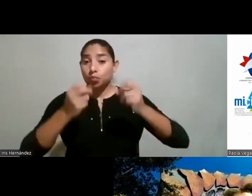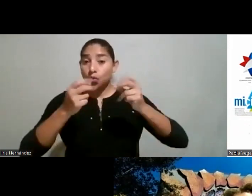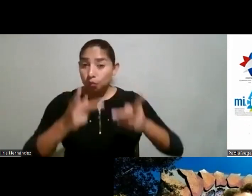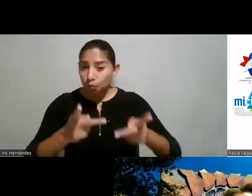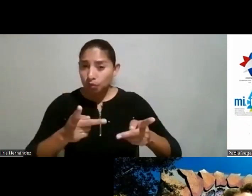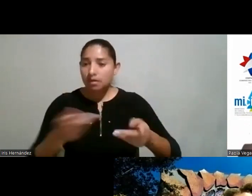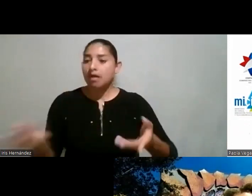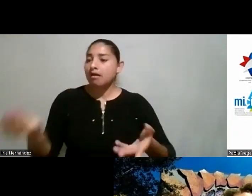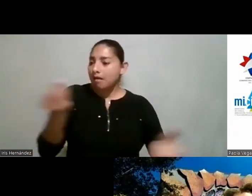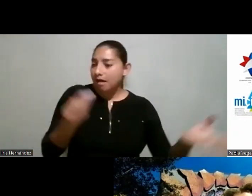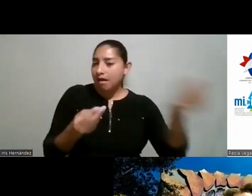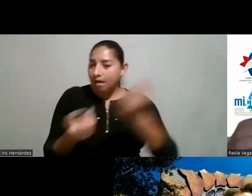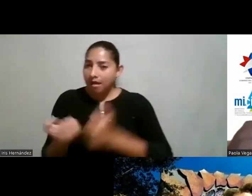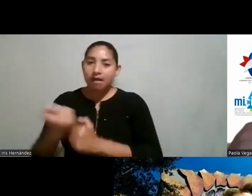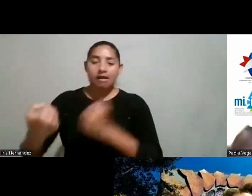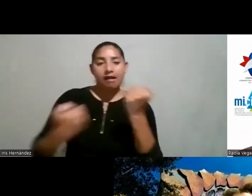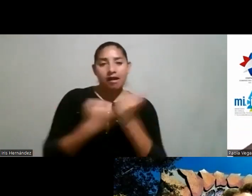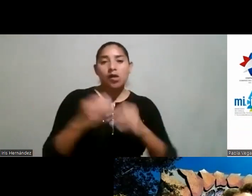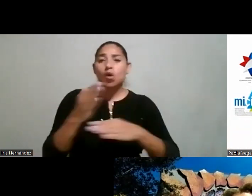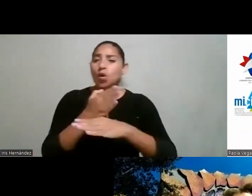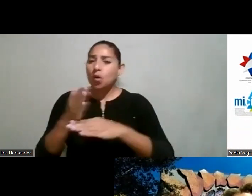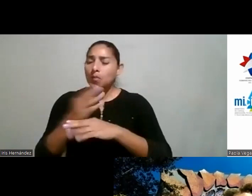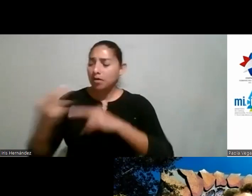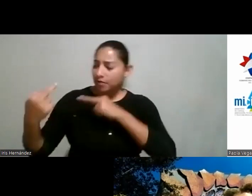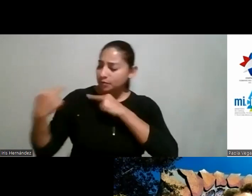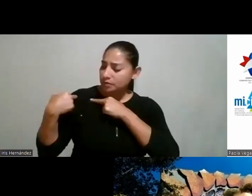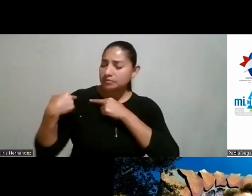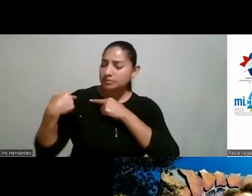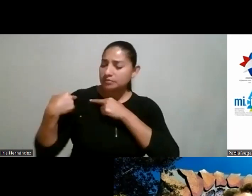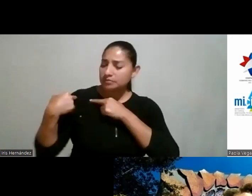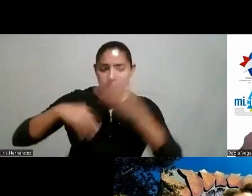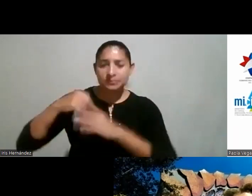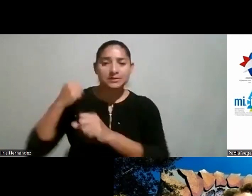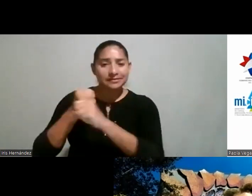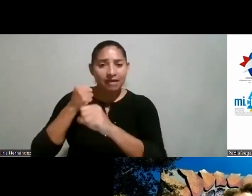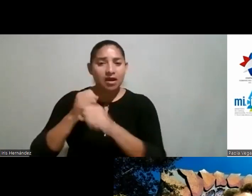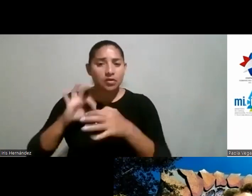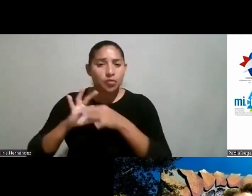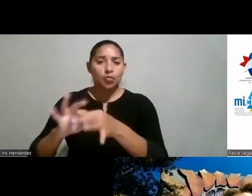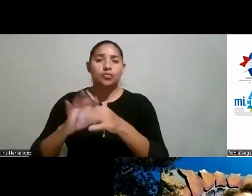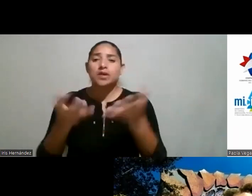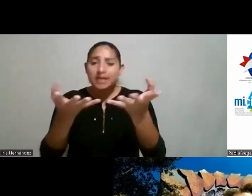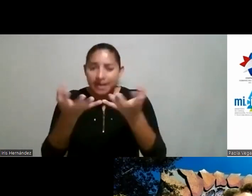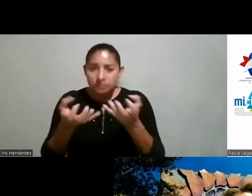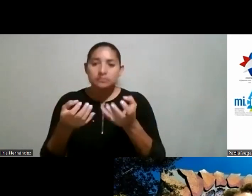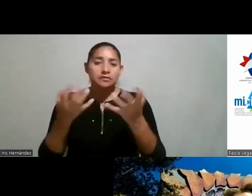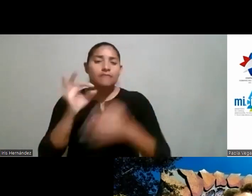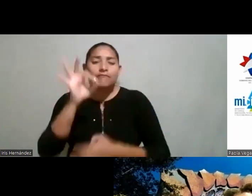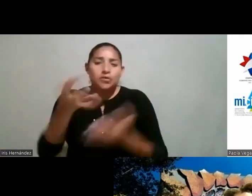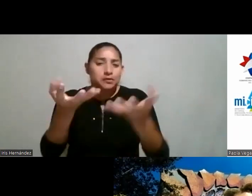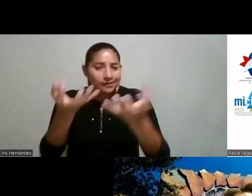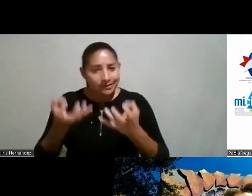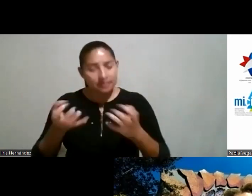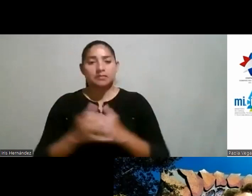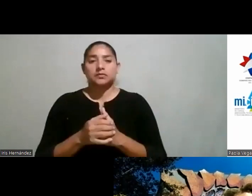mutuamente compartiendo las responsabilidades construyendo juntos esa es la sociedad que queremos y